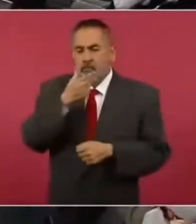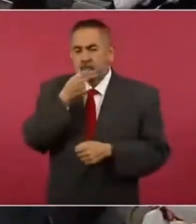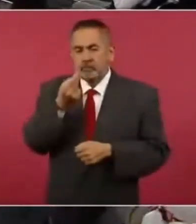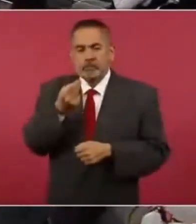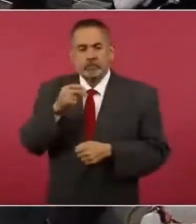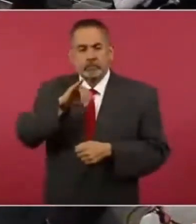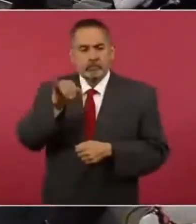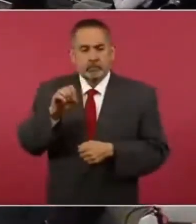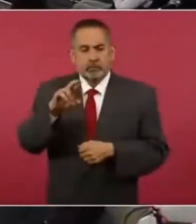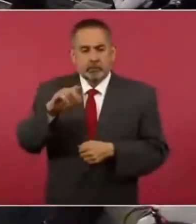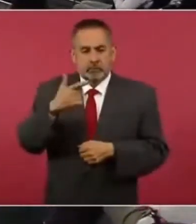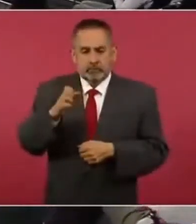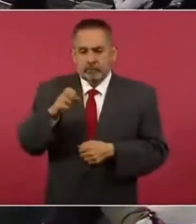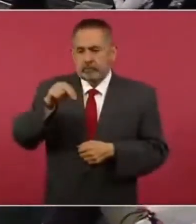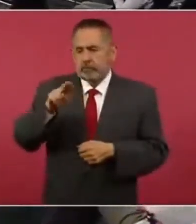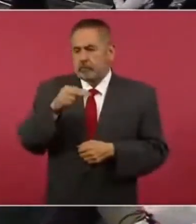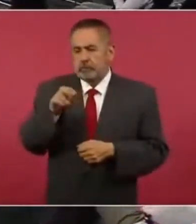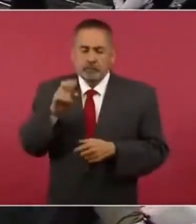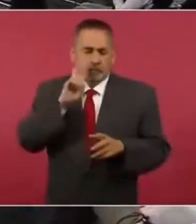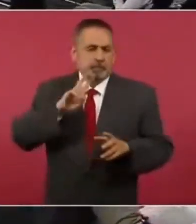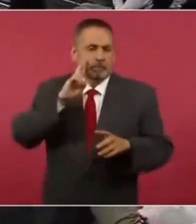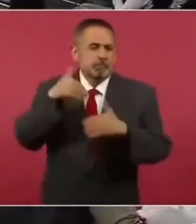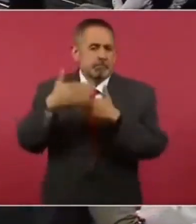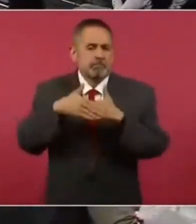Nuño. Y pronto vamos a Sades.